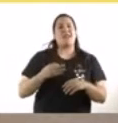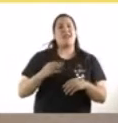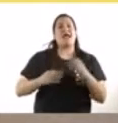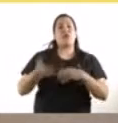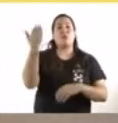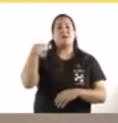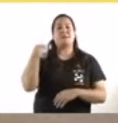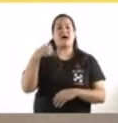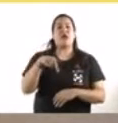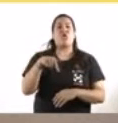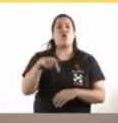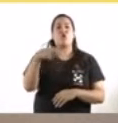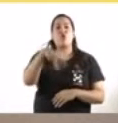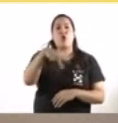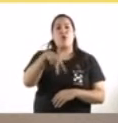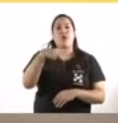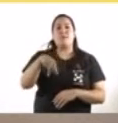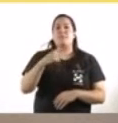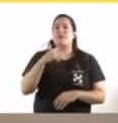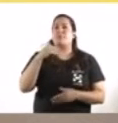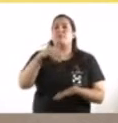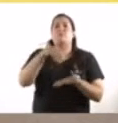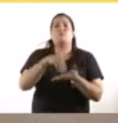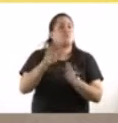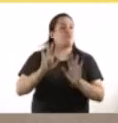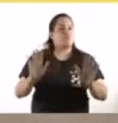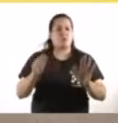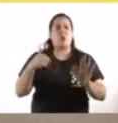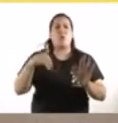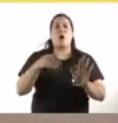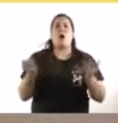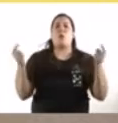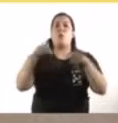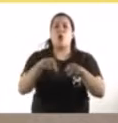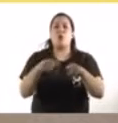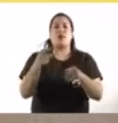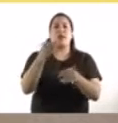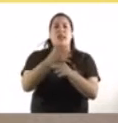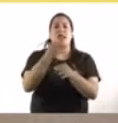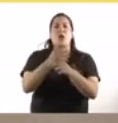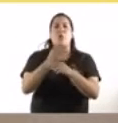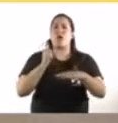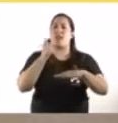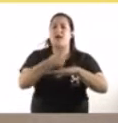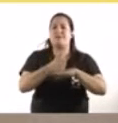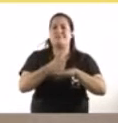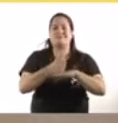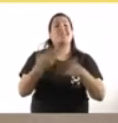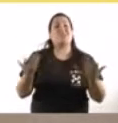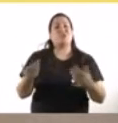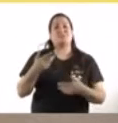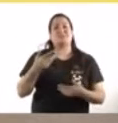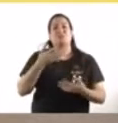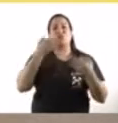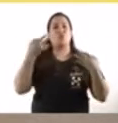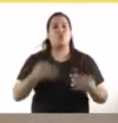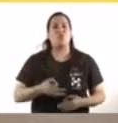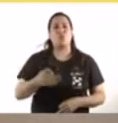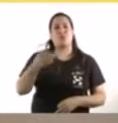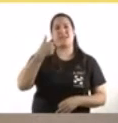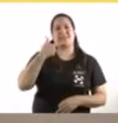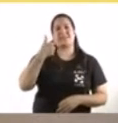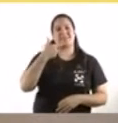El 17 de febrero volvieron las clases presenciales a la ciudad. Yo visité con soledad varias escuelas estas últimas semanas.